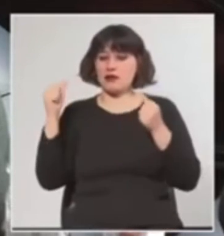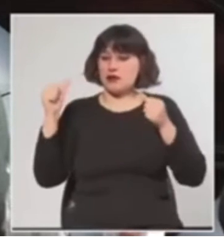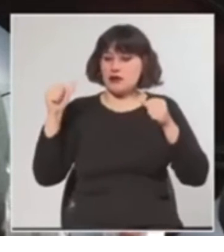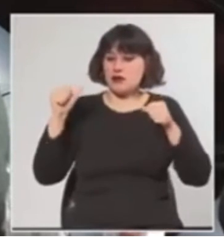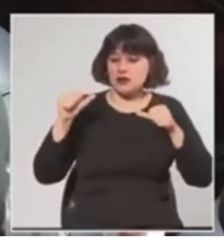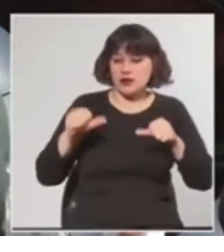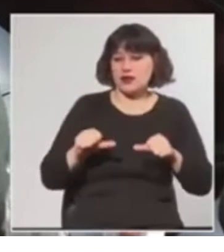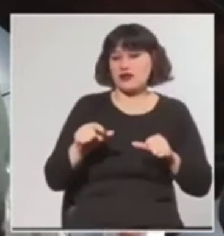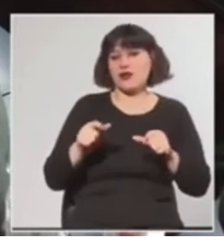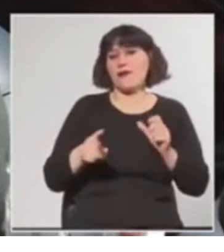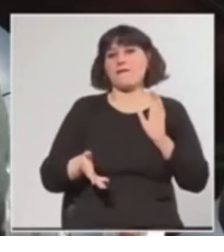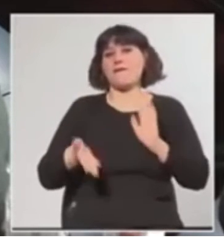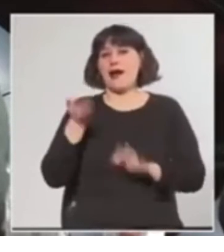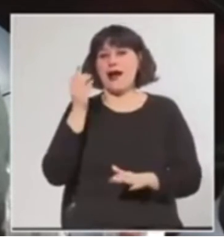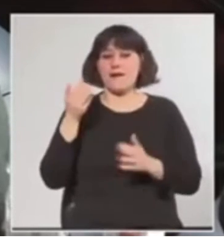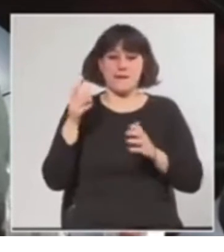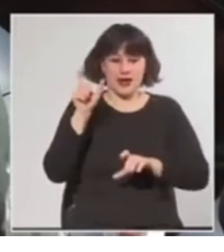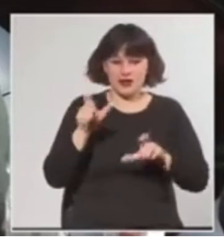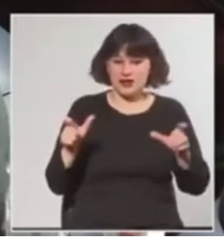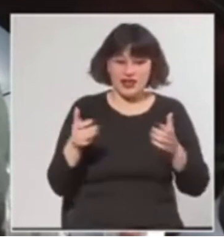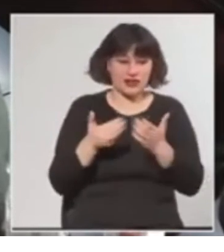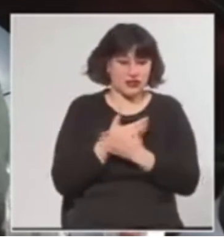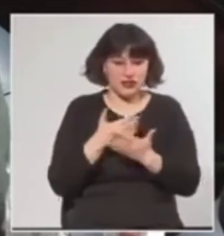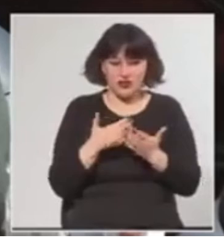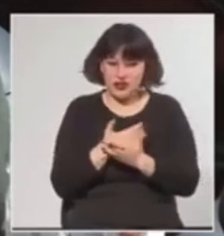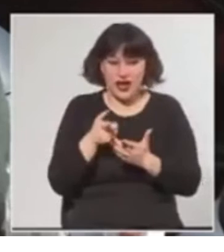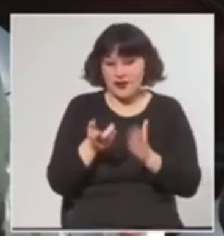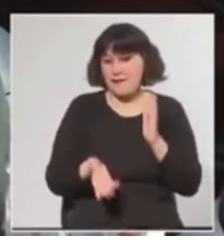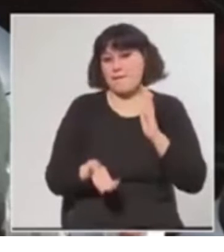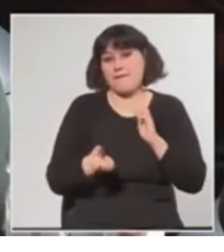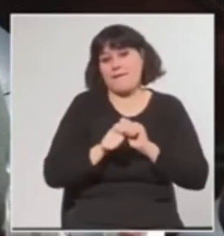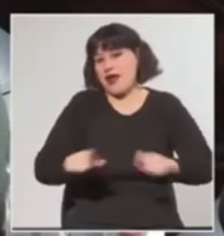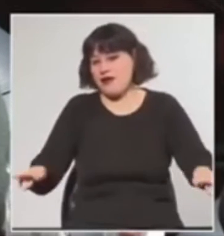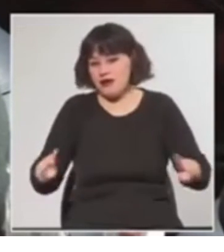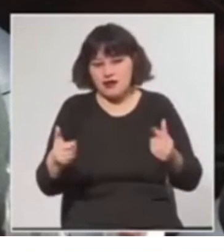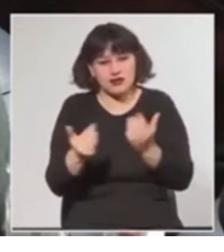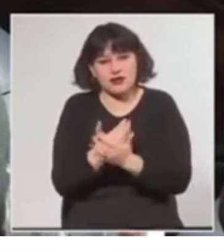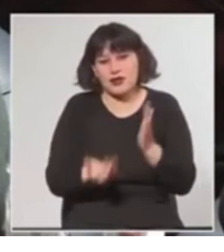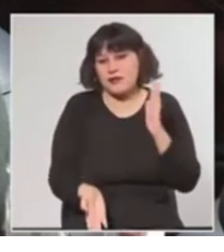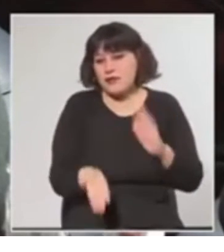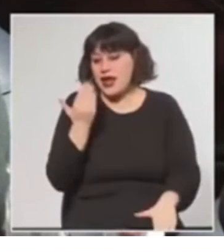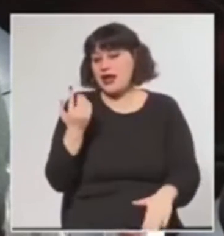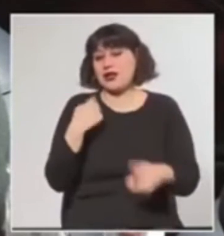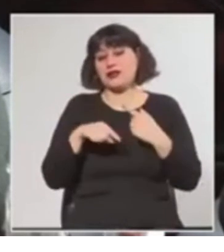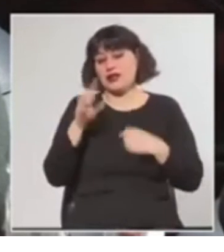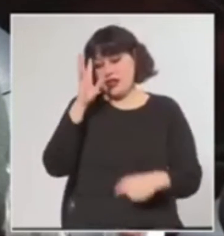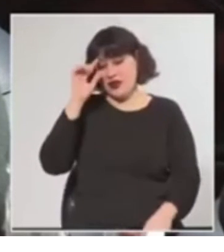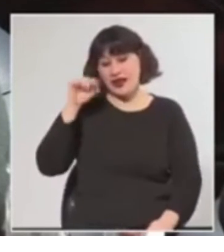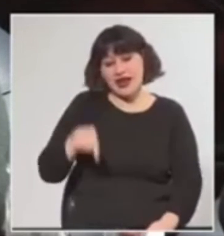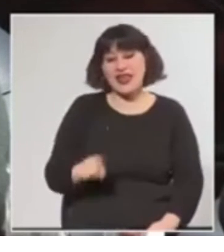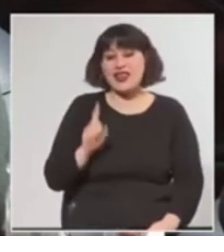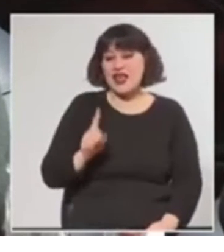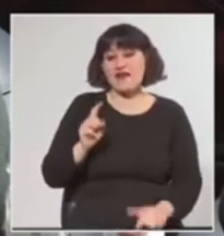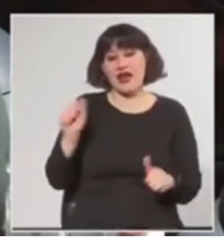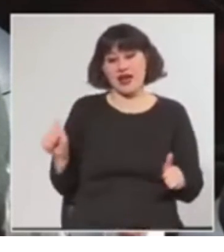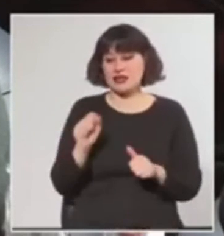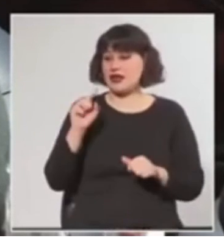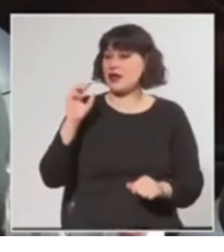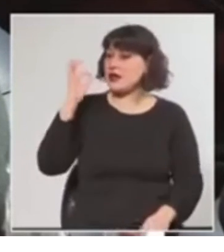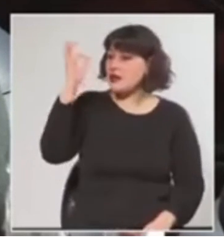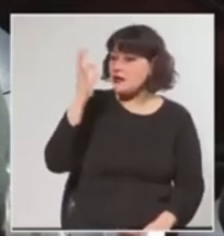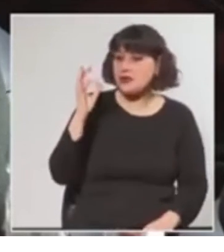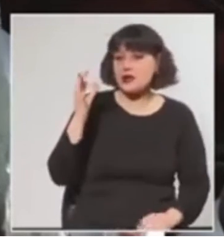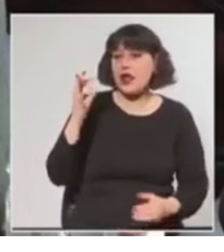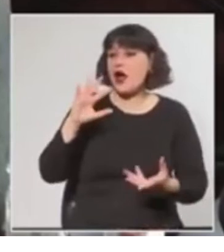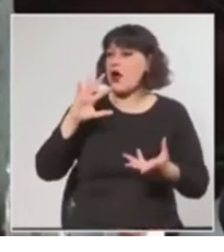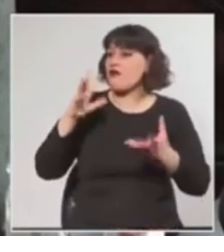más en aquellos que tienen menos espalda para afrontar esta situación. Por tanto creo que es menester de este Parlamento poder construir también algún